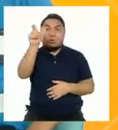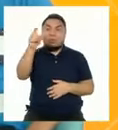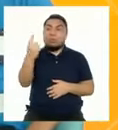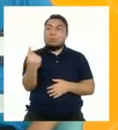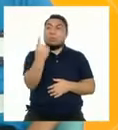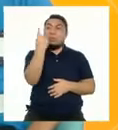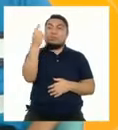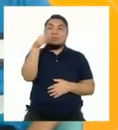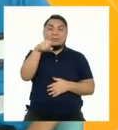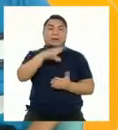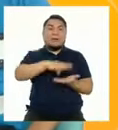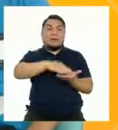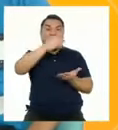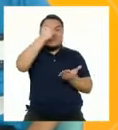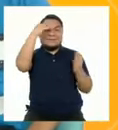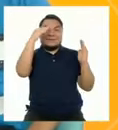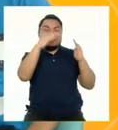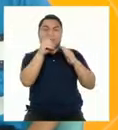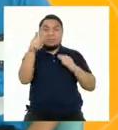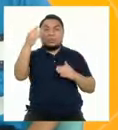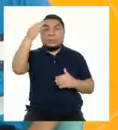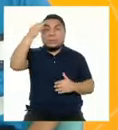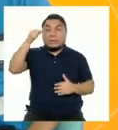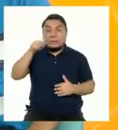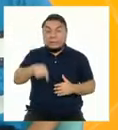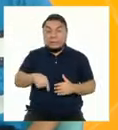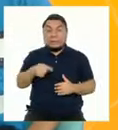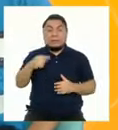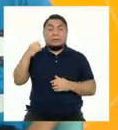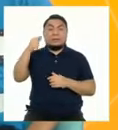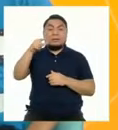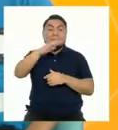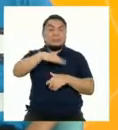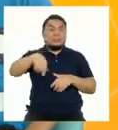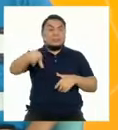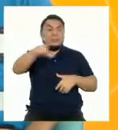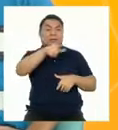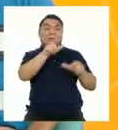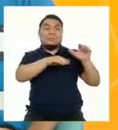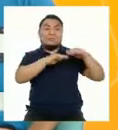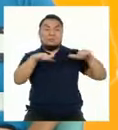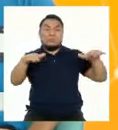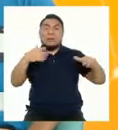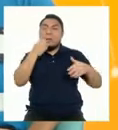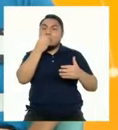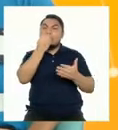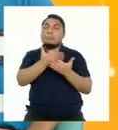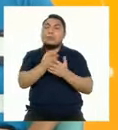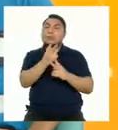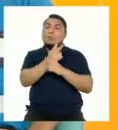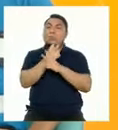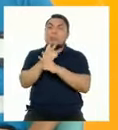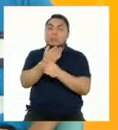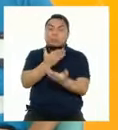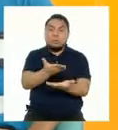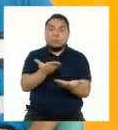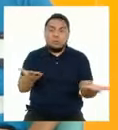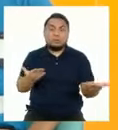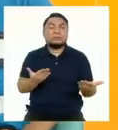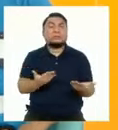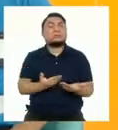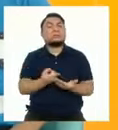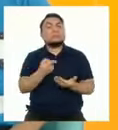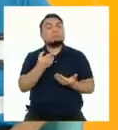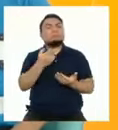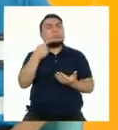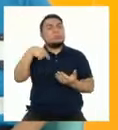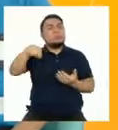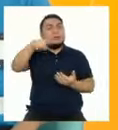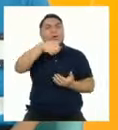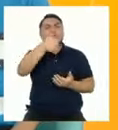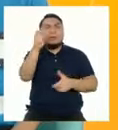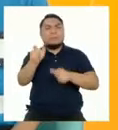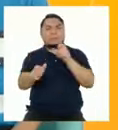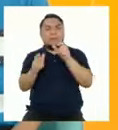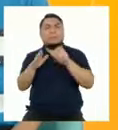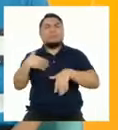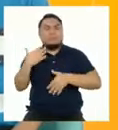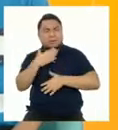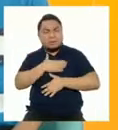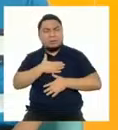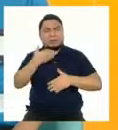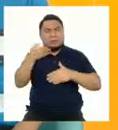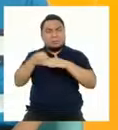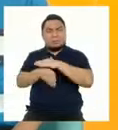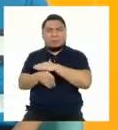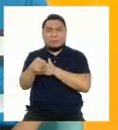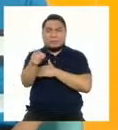persona de Aprendo en Casa que cree que esta generación va a usar de manera adecuada los recursos económicos para que otras personas también